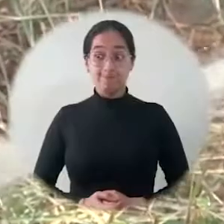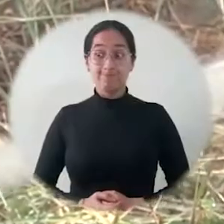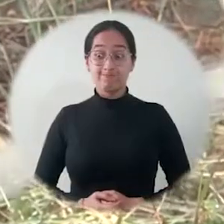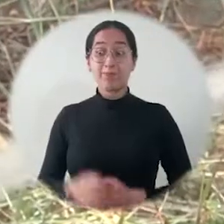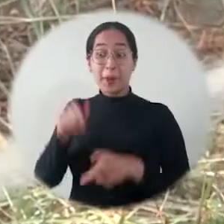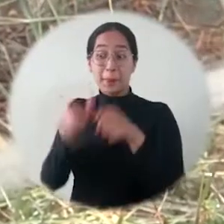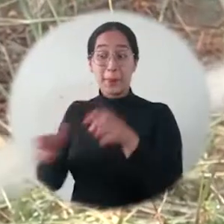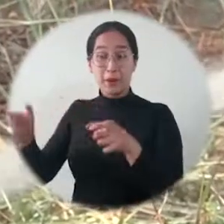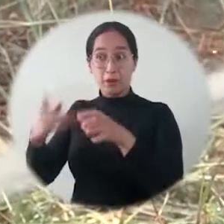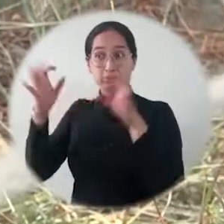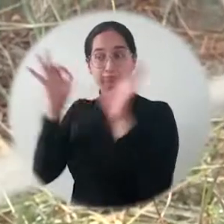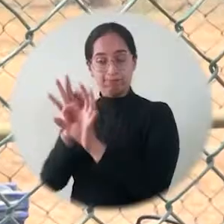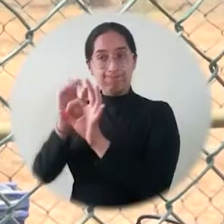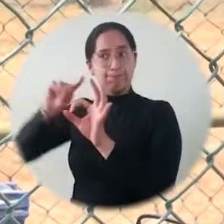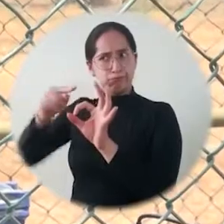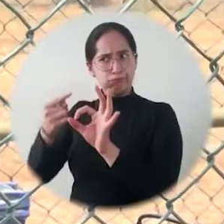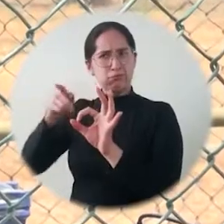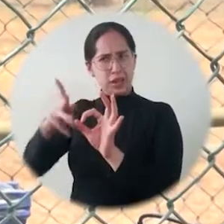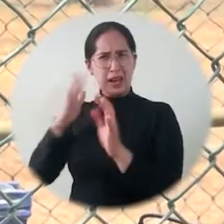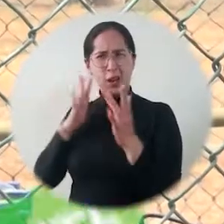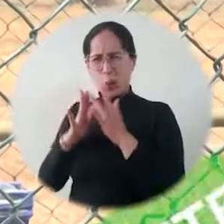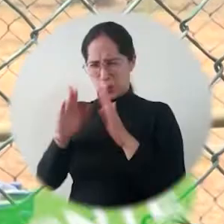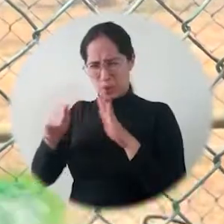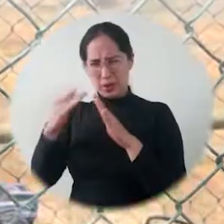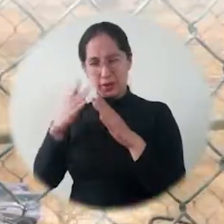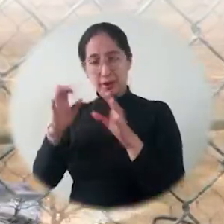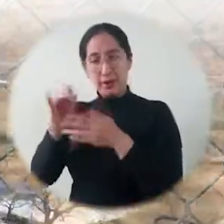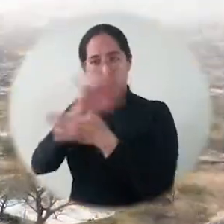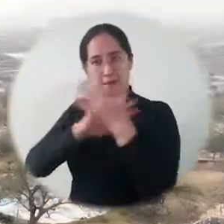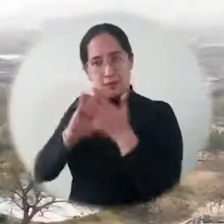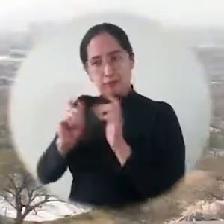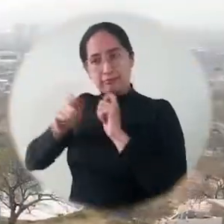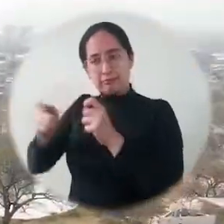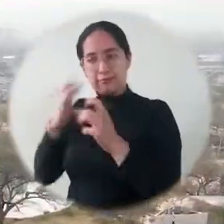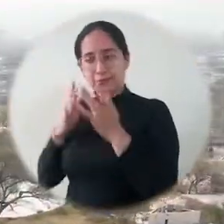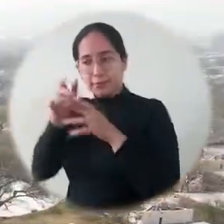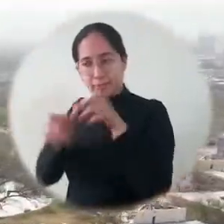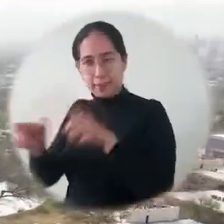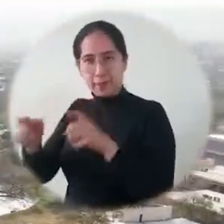Primero la gente es uno de los lemas de la Universidad del Magdalena